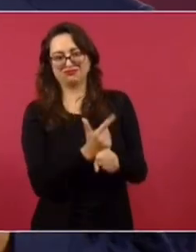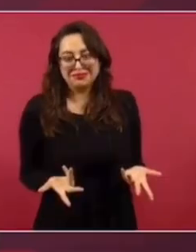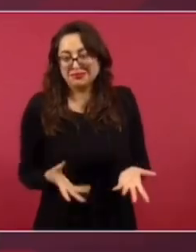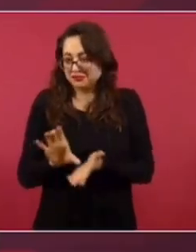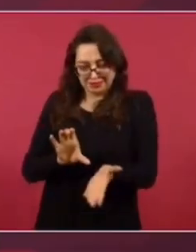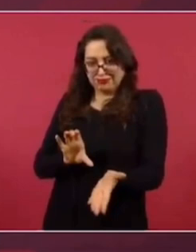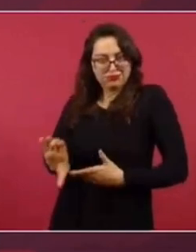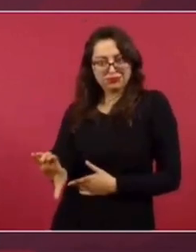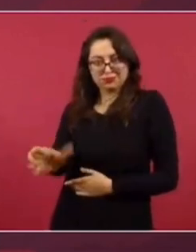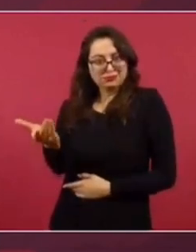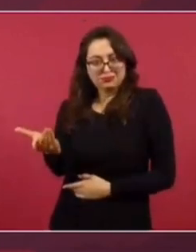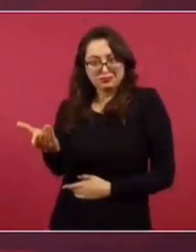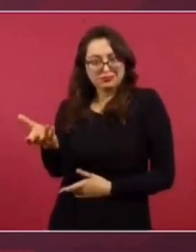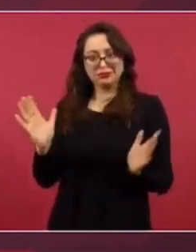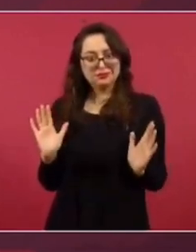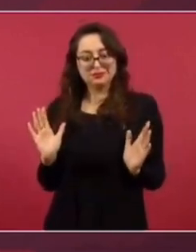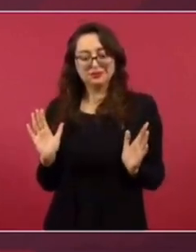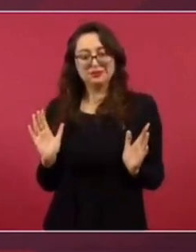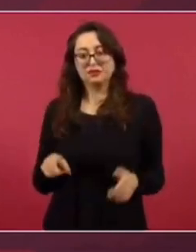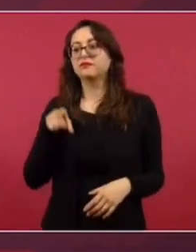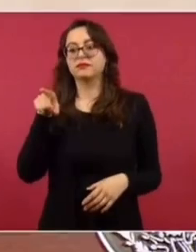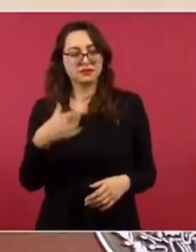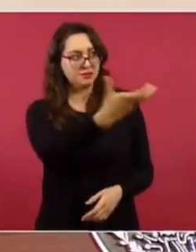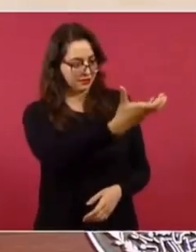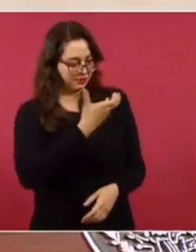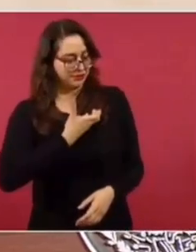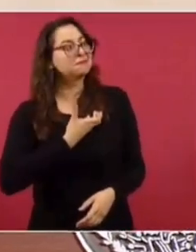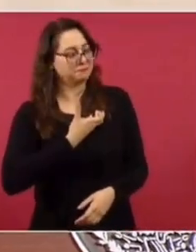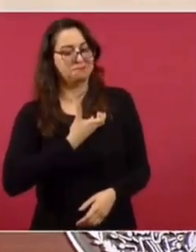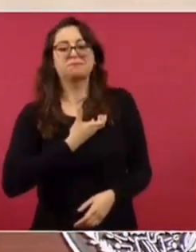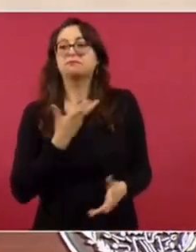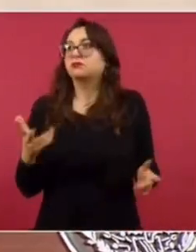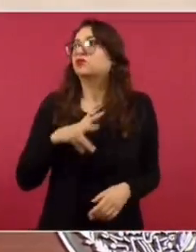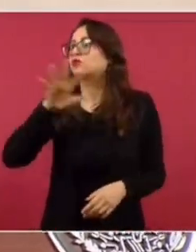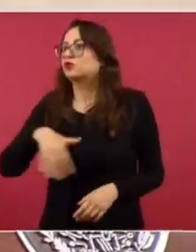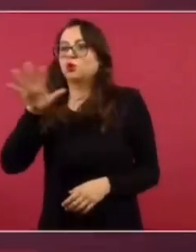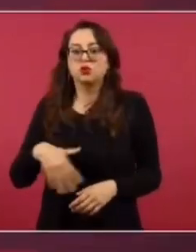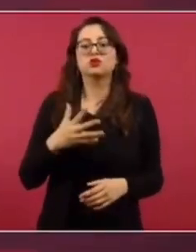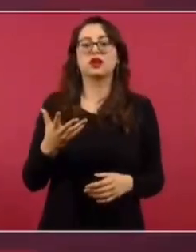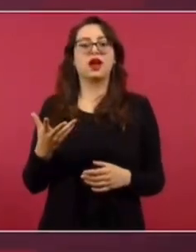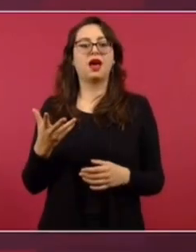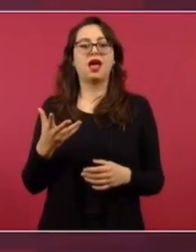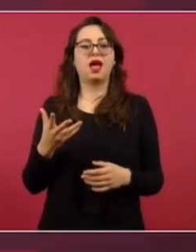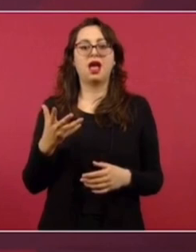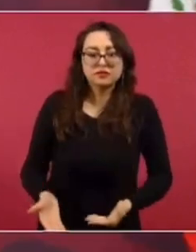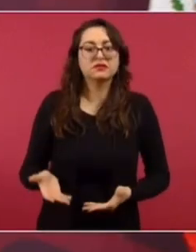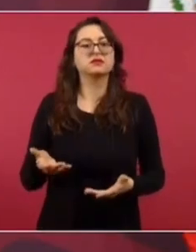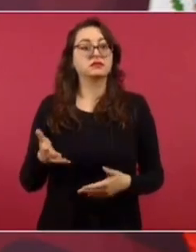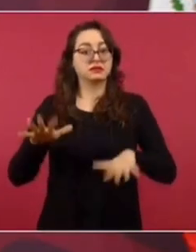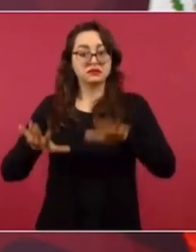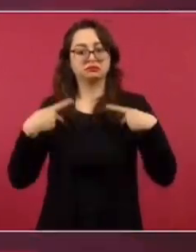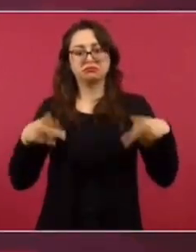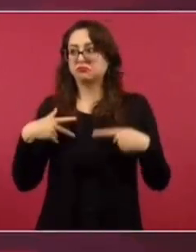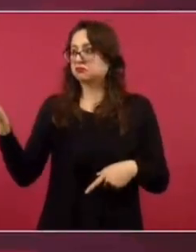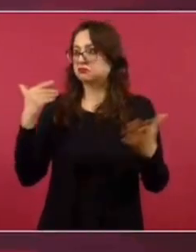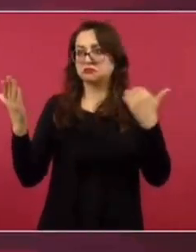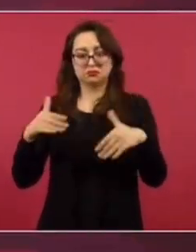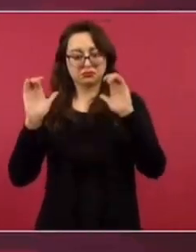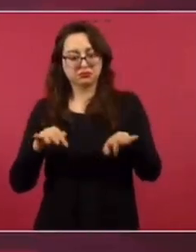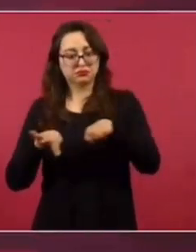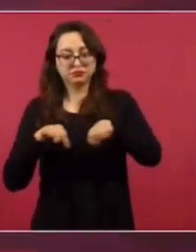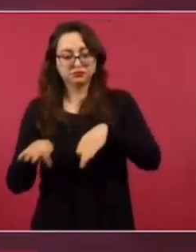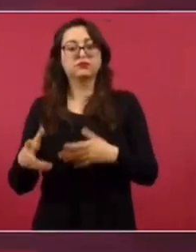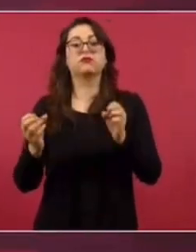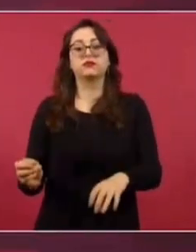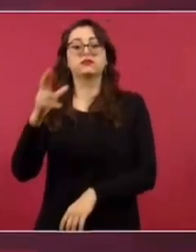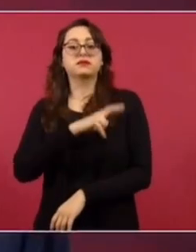precios de garantía. Tiene familiares en Estados Unidos, nuestros paisanos le ayudan para pagar la maquila, la renta del